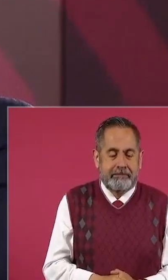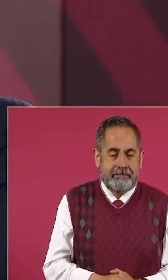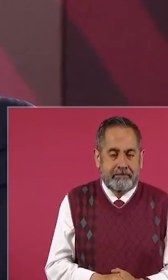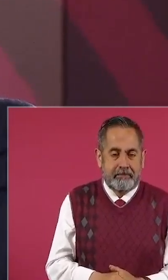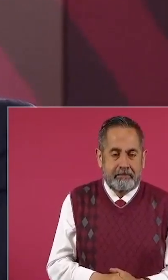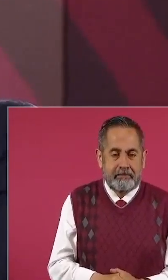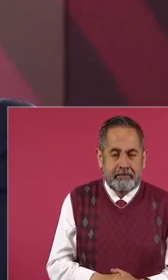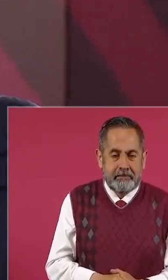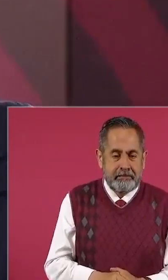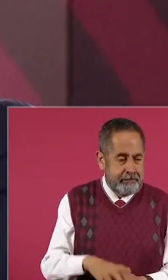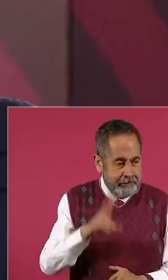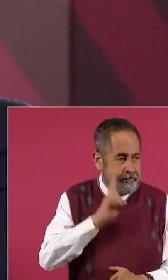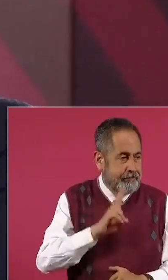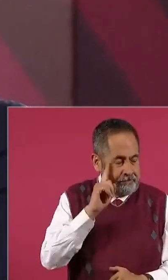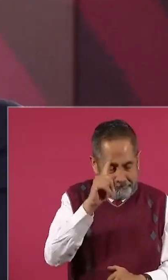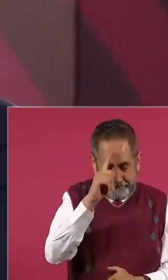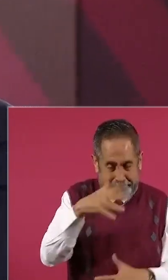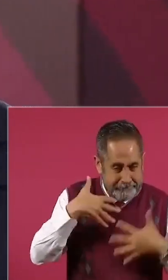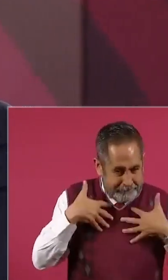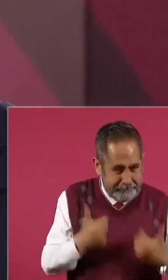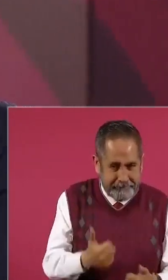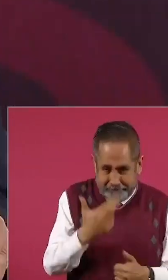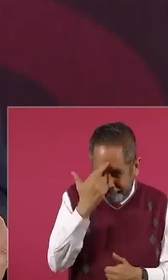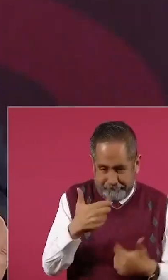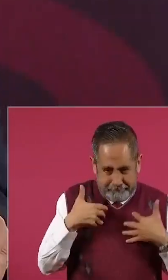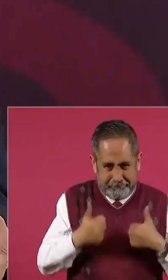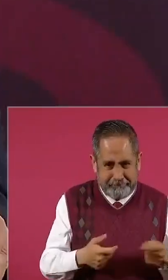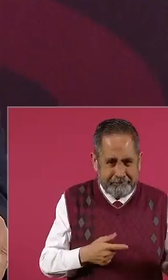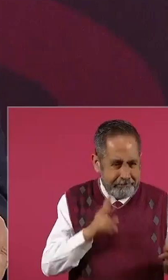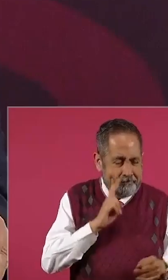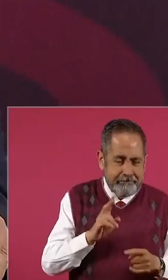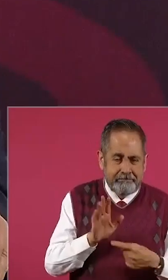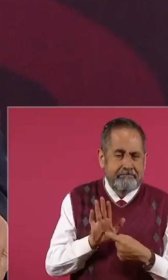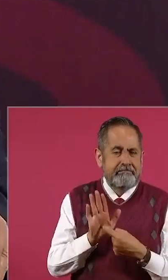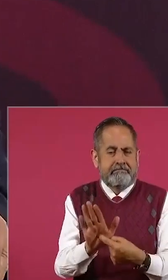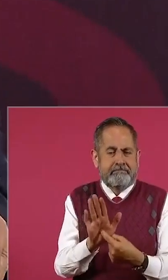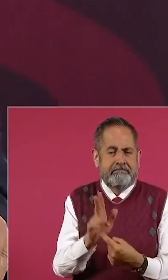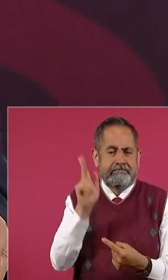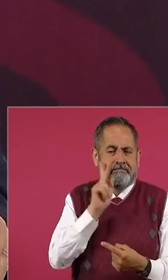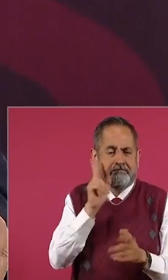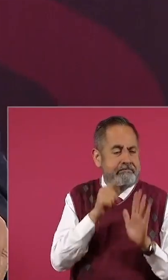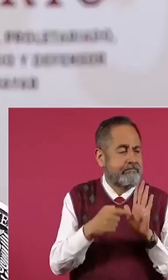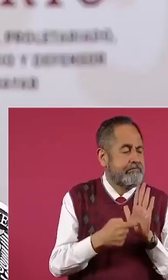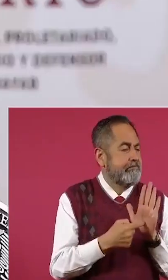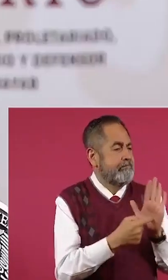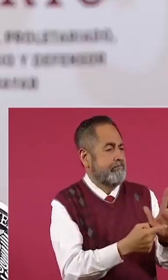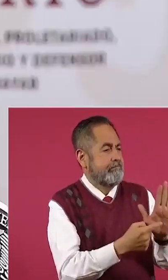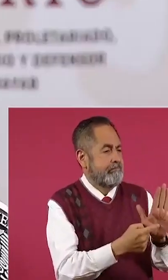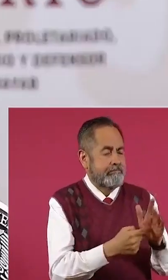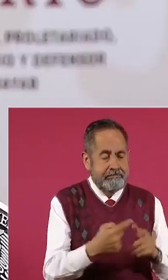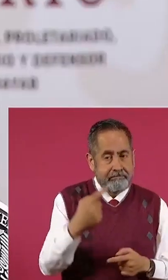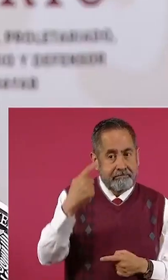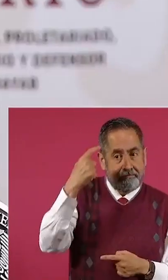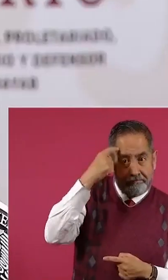entra en razón. Eso se llama congruencia.